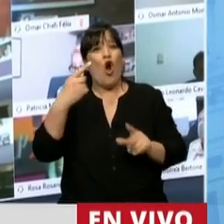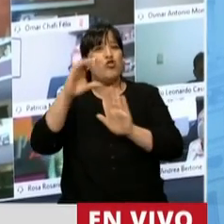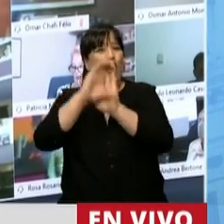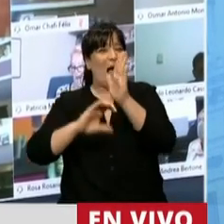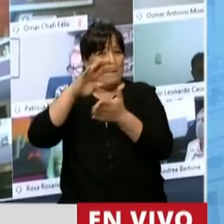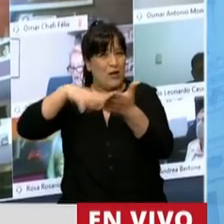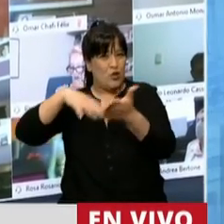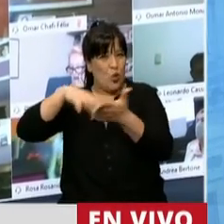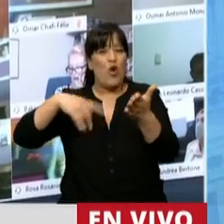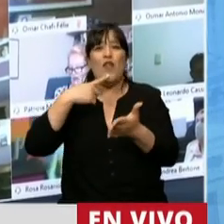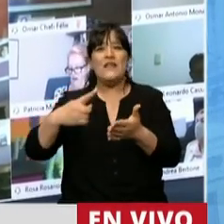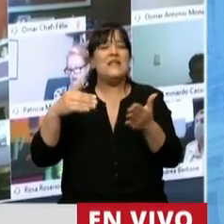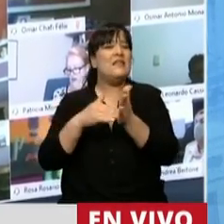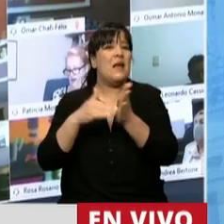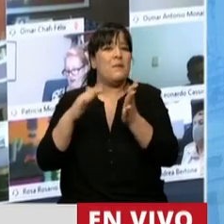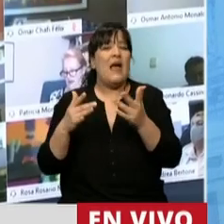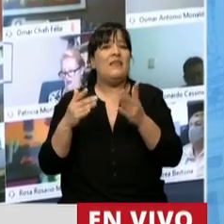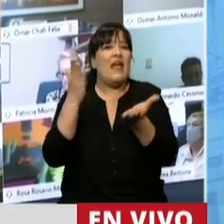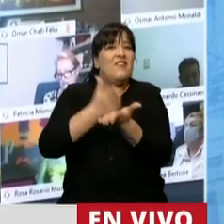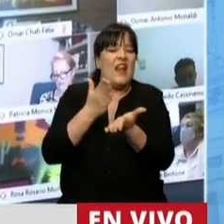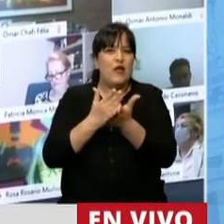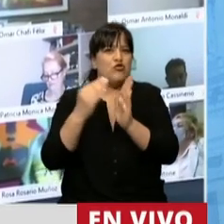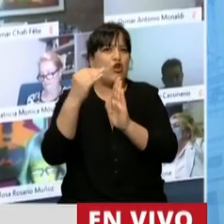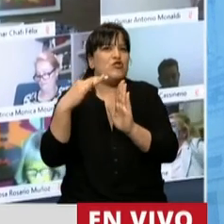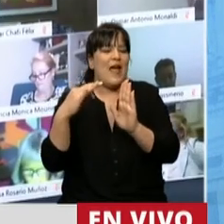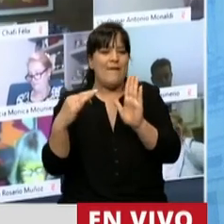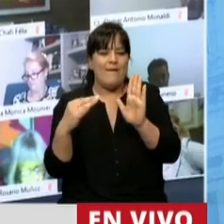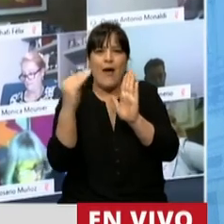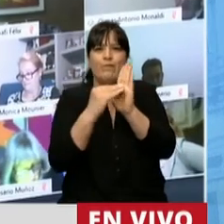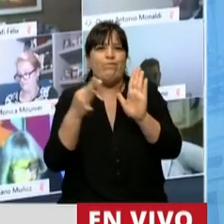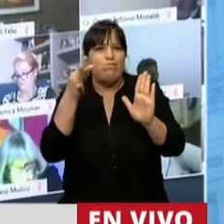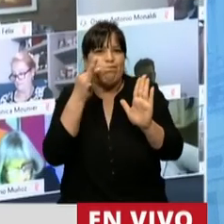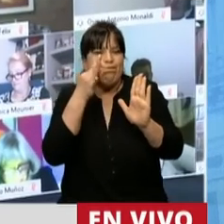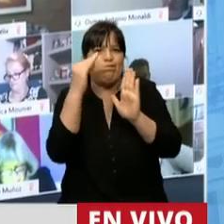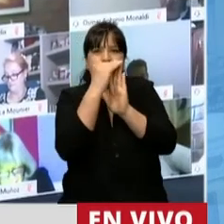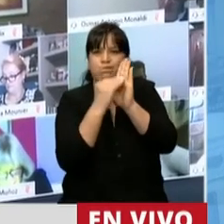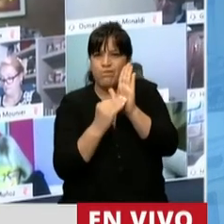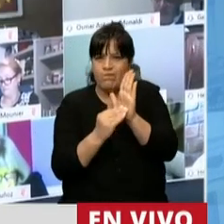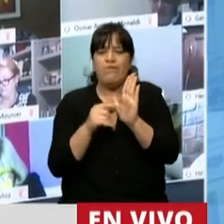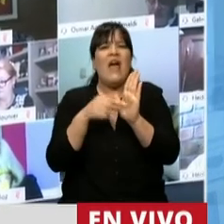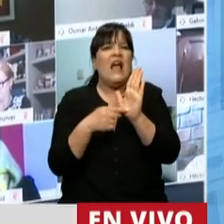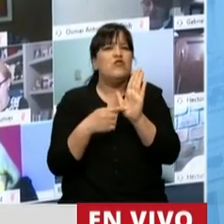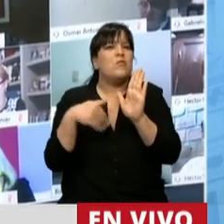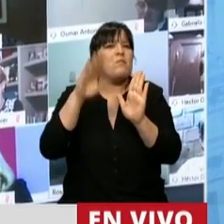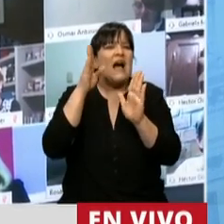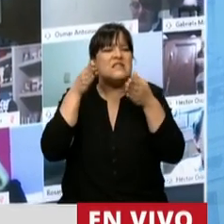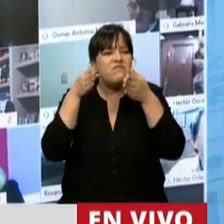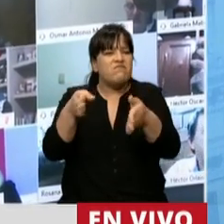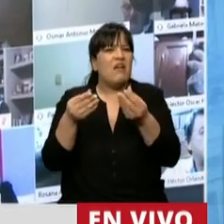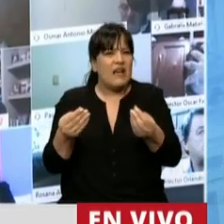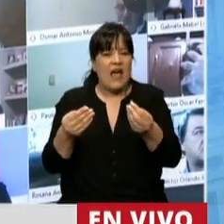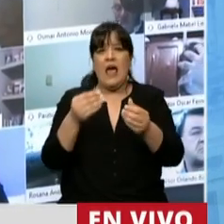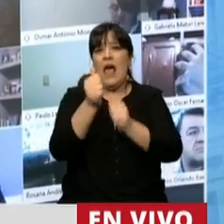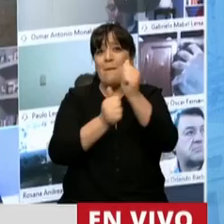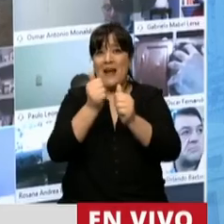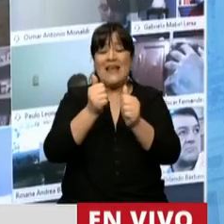para el uso de la acreditación de estos derechos que en definitiva pretenden simplemente que las empresas